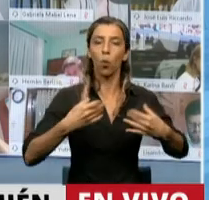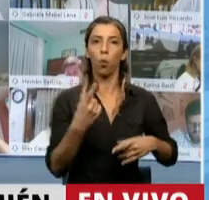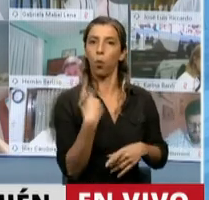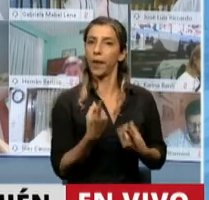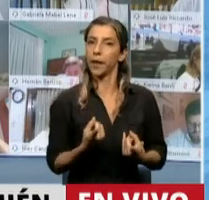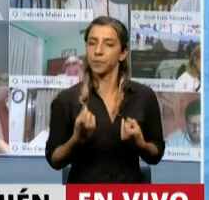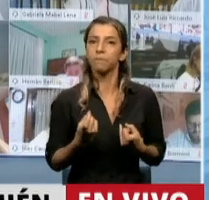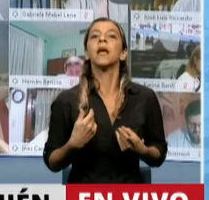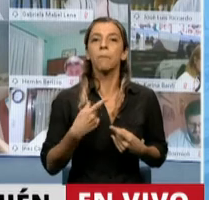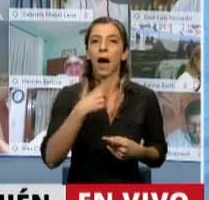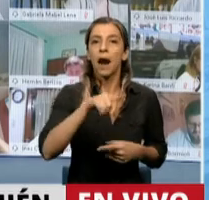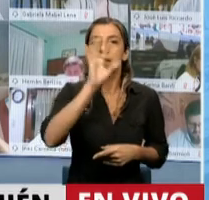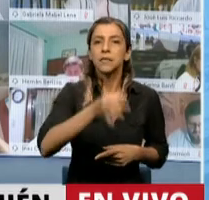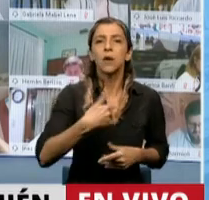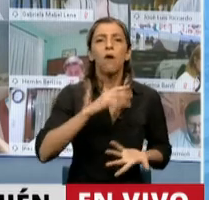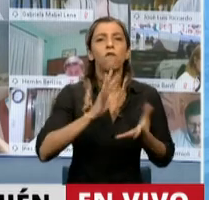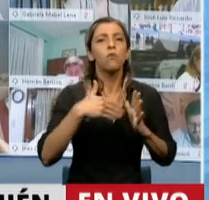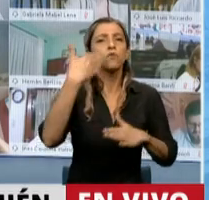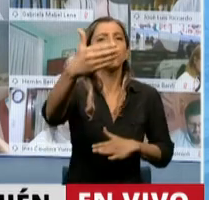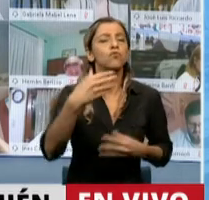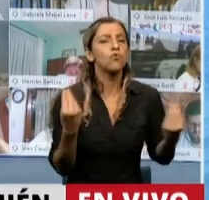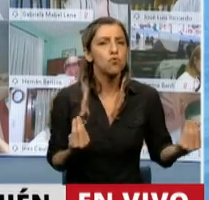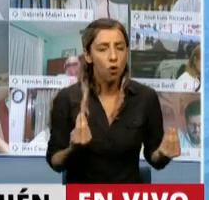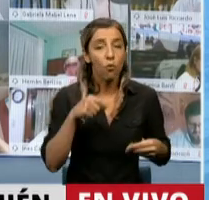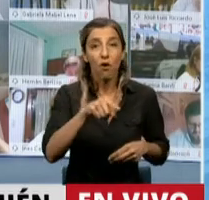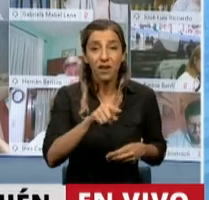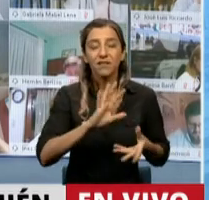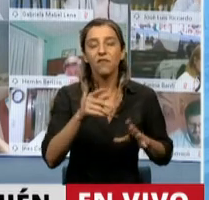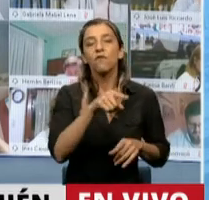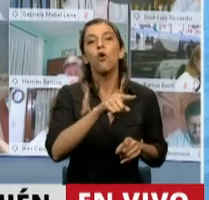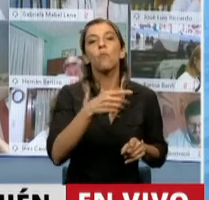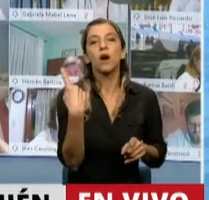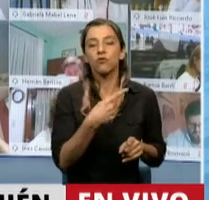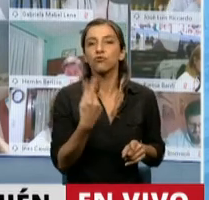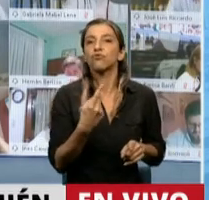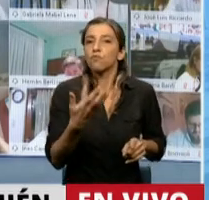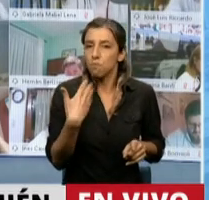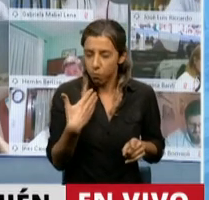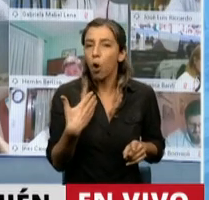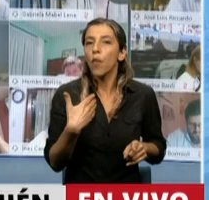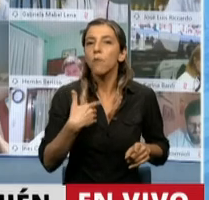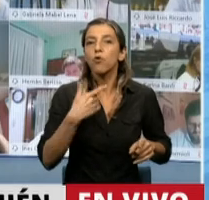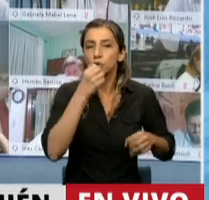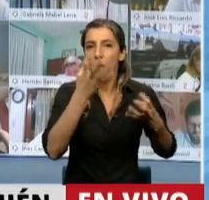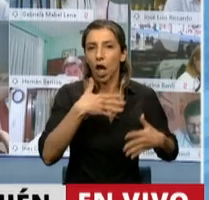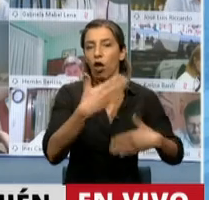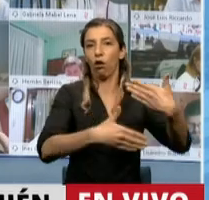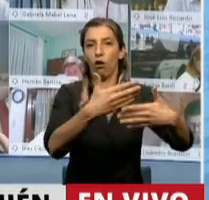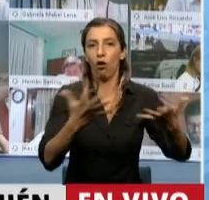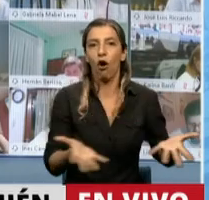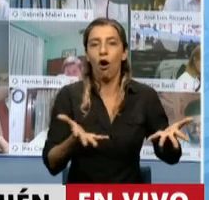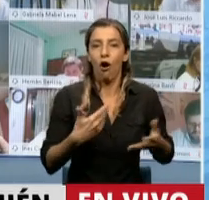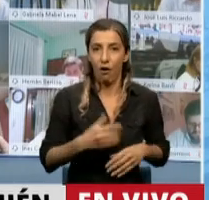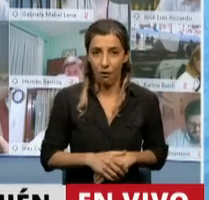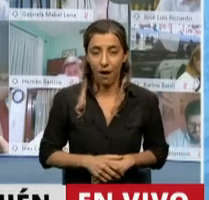y previsibilidad deben ser los patrones que guíen los importantes debates que tenemos por delante. Tenemos que